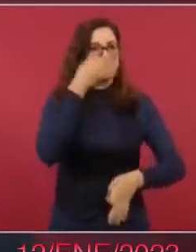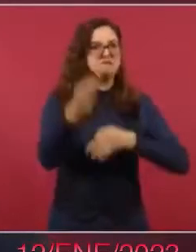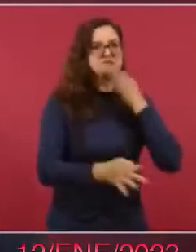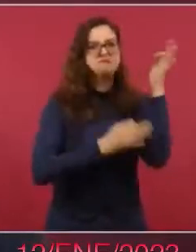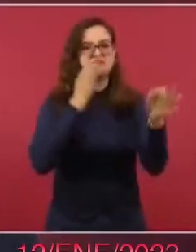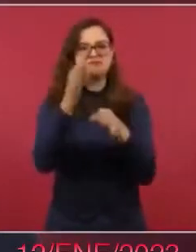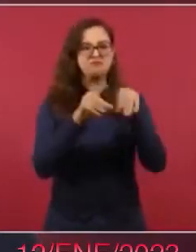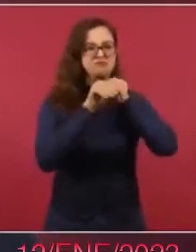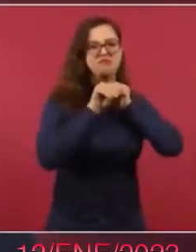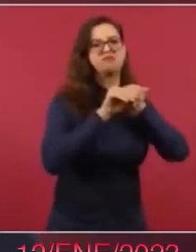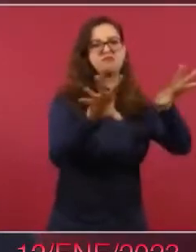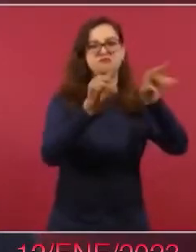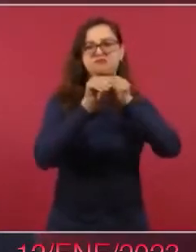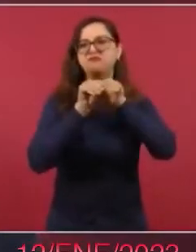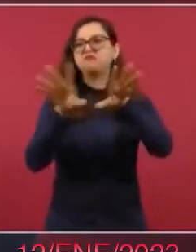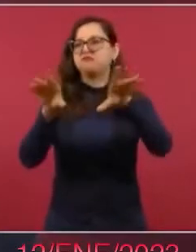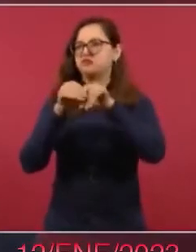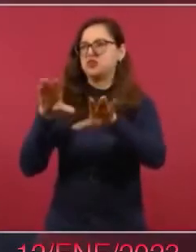someter